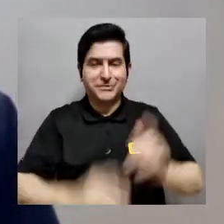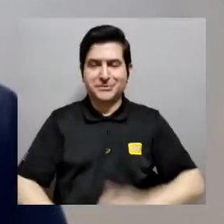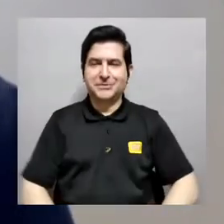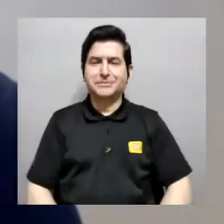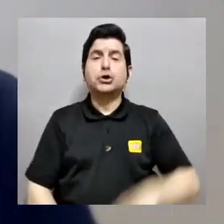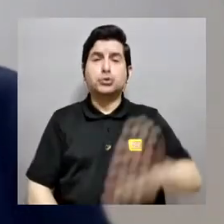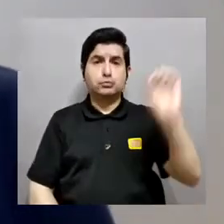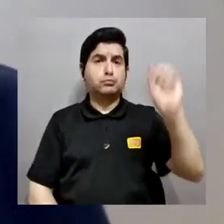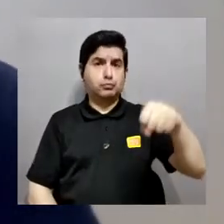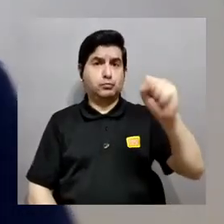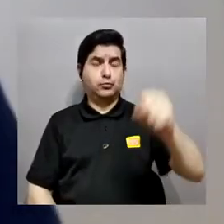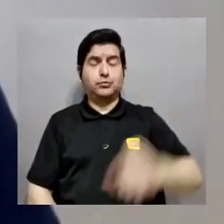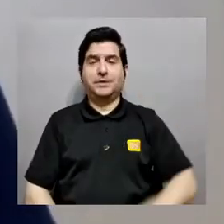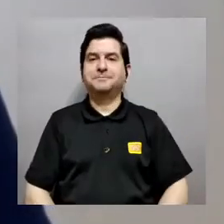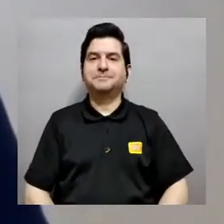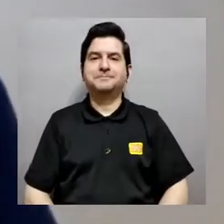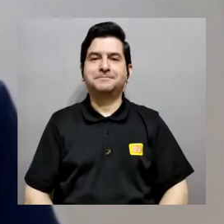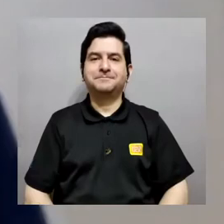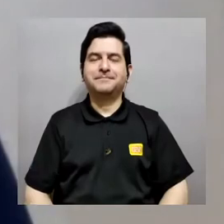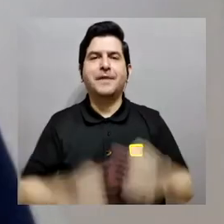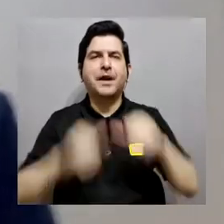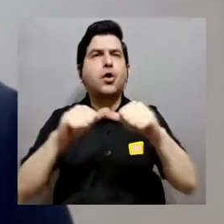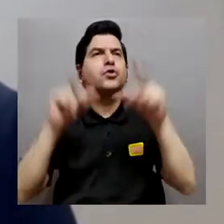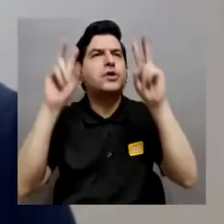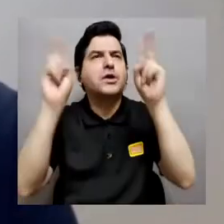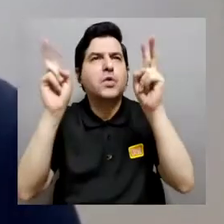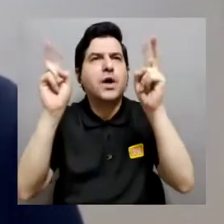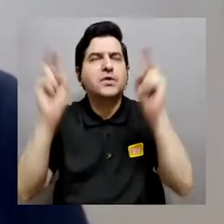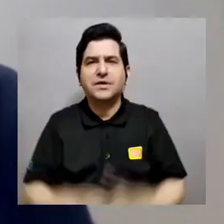Hola Sebastián, muchas gracias por la introducción.